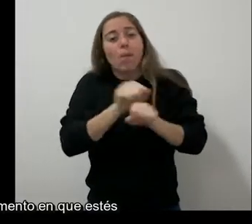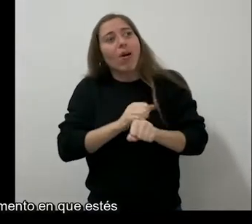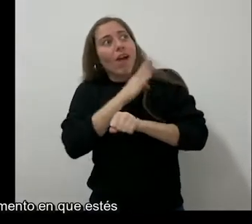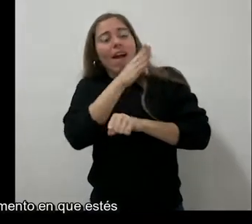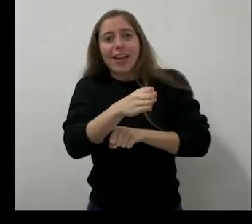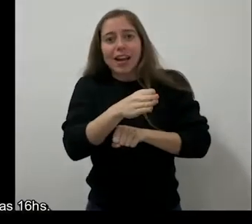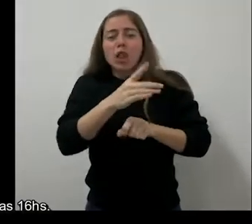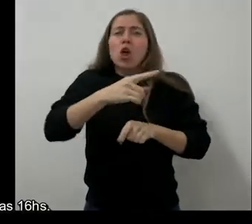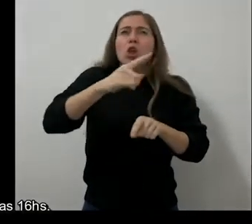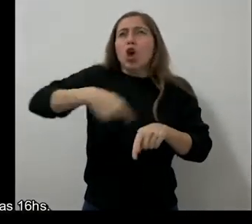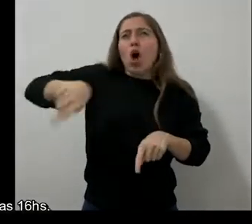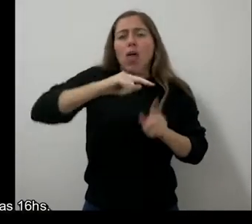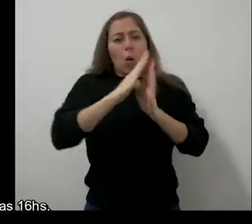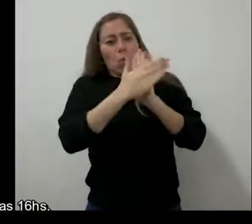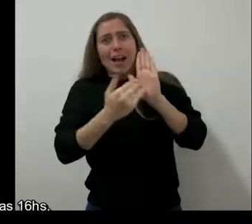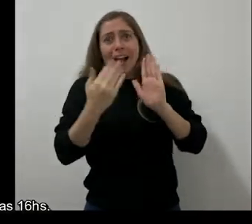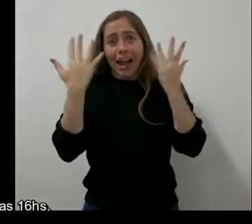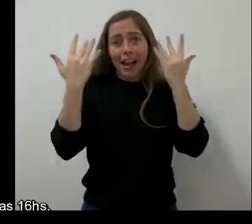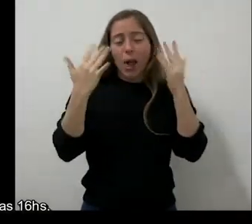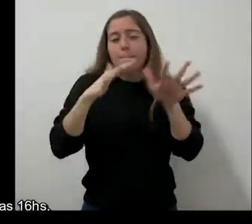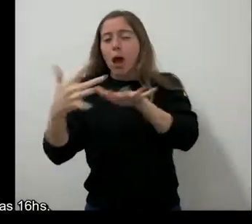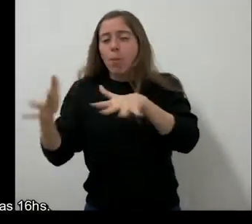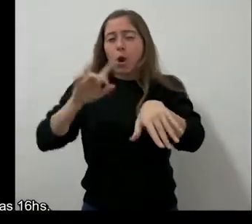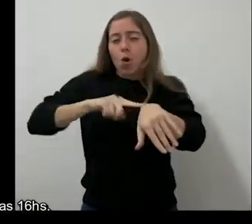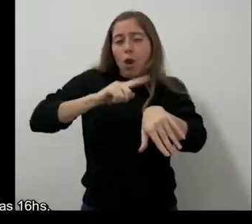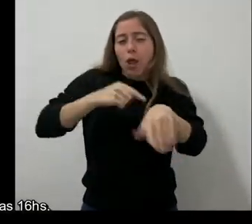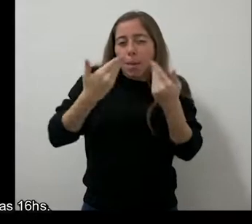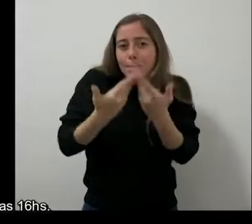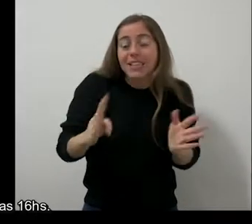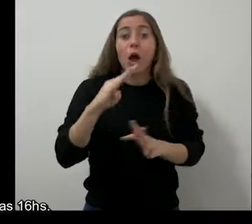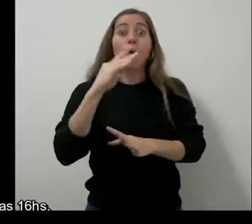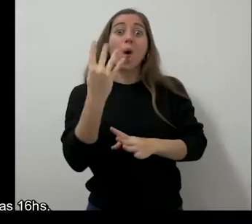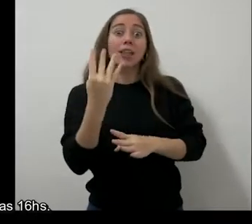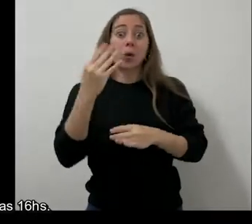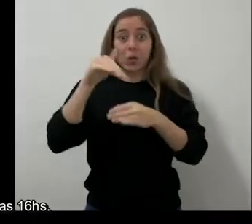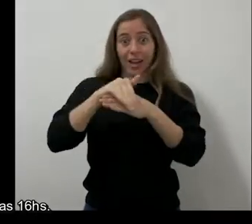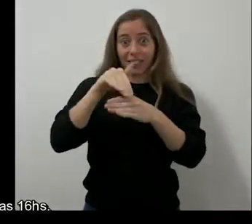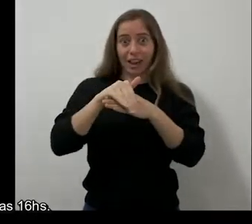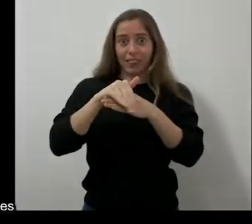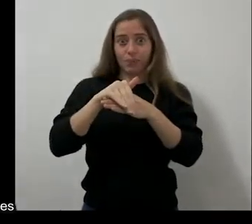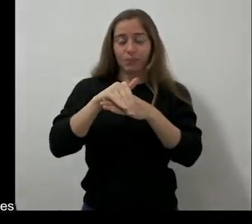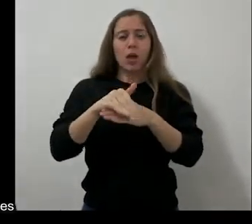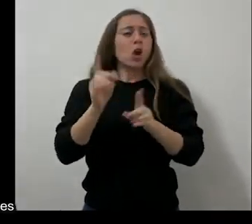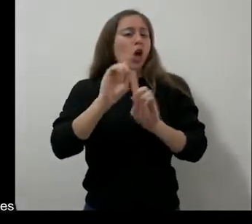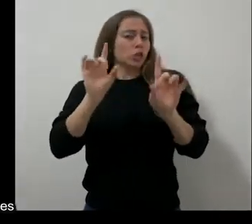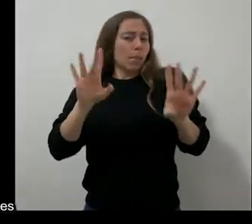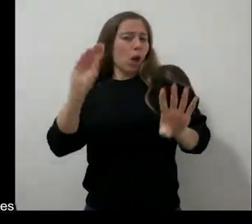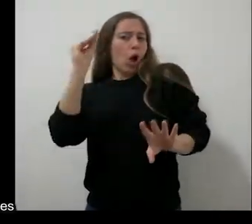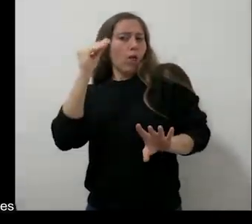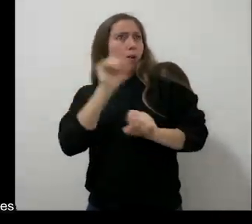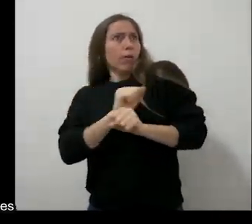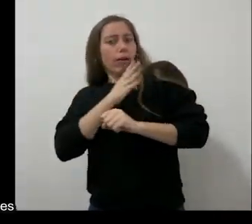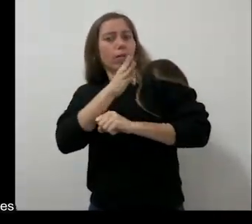Todas comienzan cerca de las 16 horas. No es sólo para jóvenes, se puede inscribir cualquier